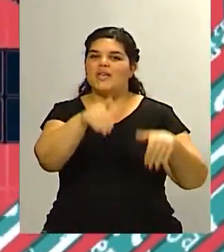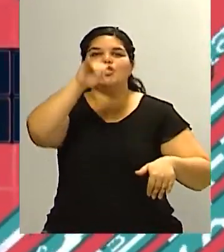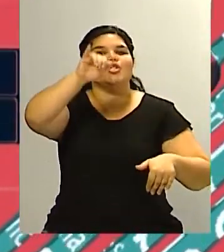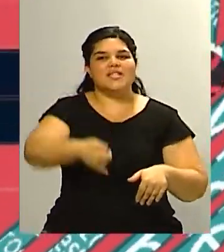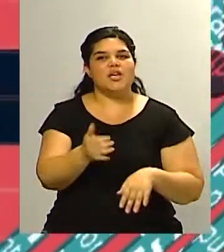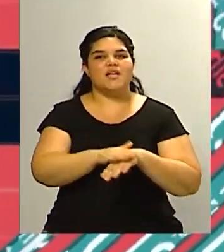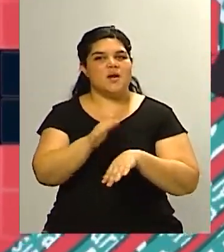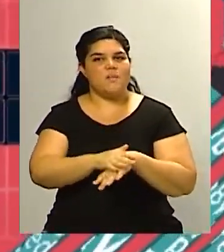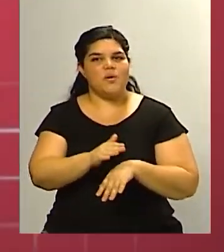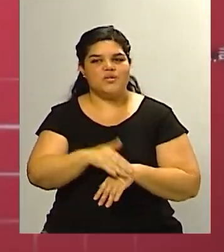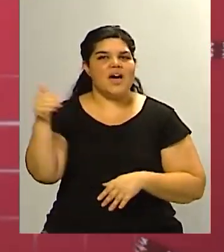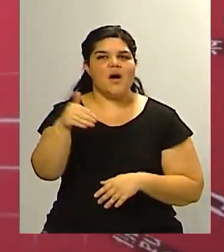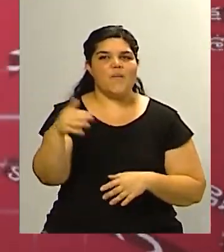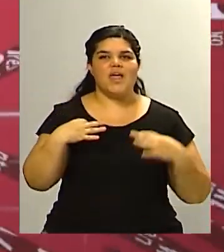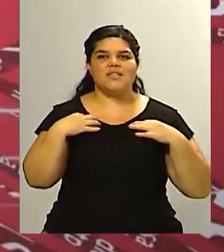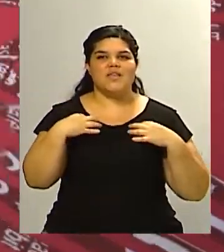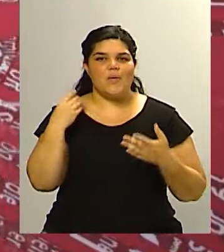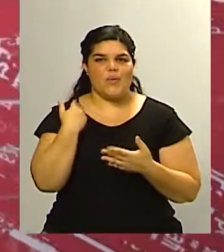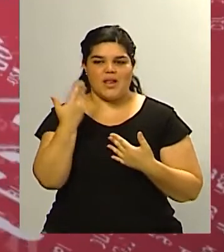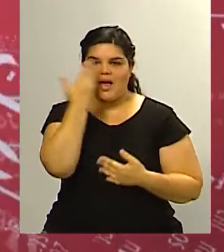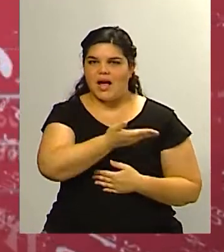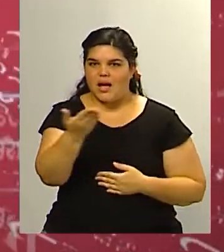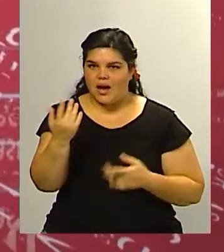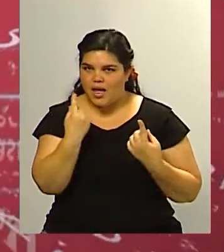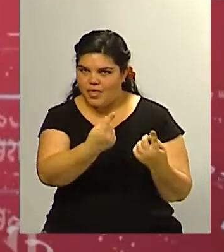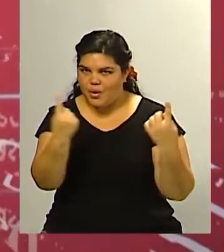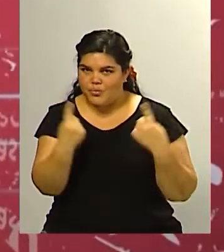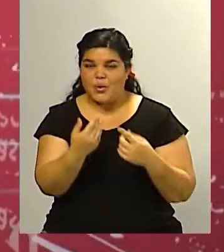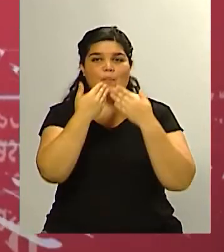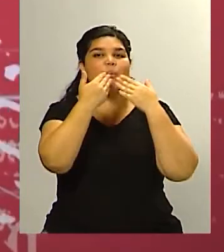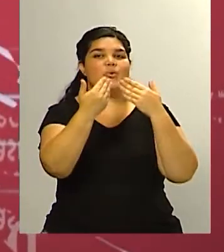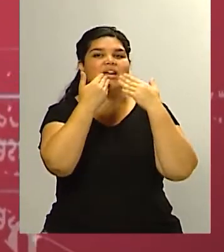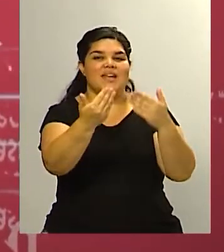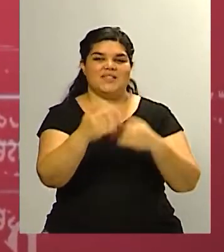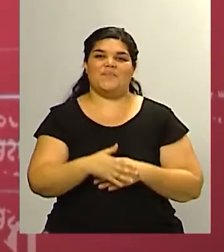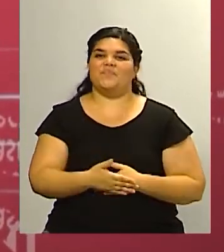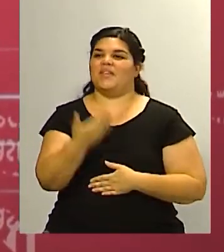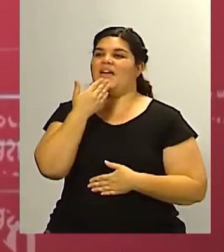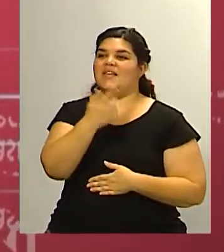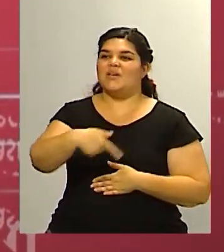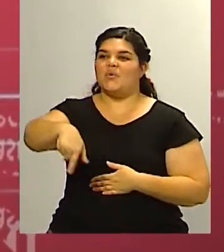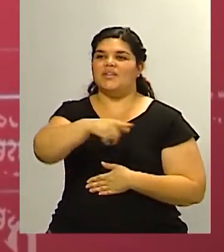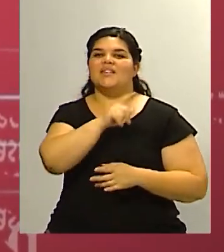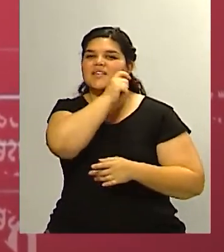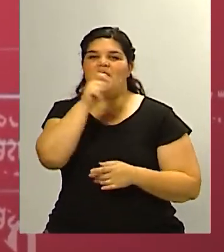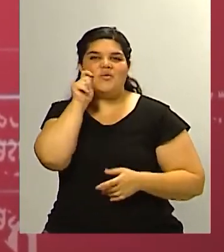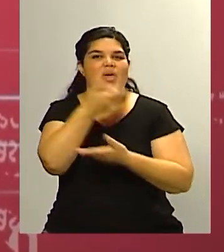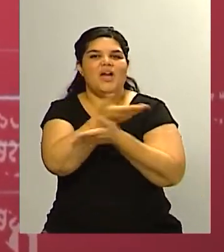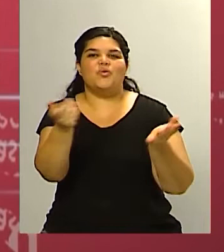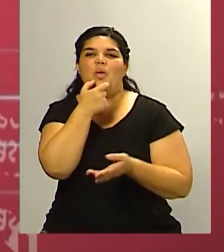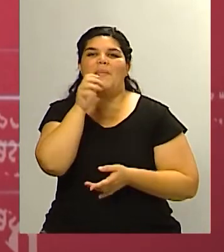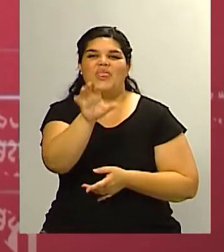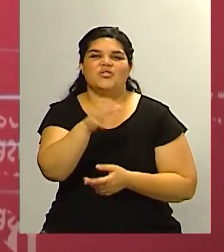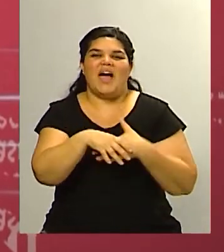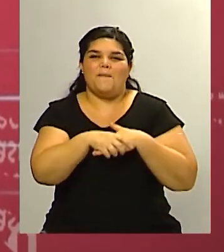compromiso civil que debemos tener muchísimas gracias Gustavo no al contrario agradecerles bueno mandar un saludo a toda la gente amiga de Mendoza un